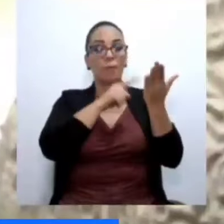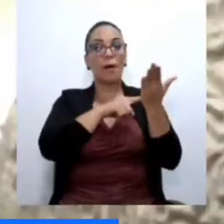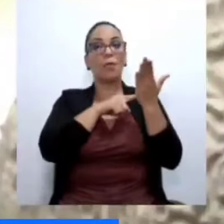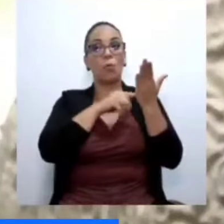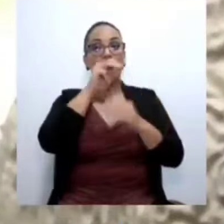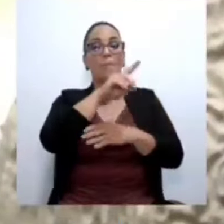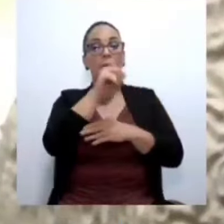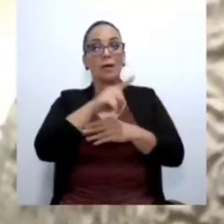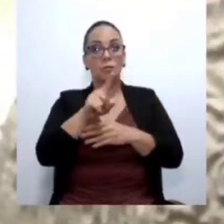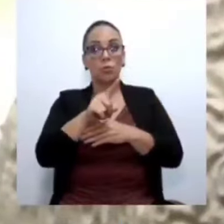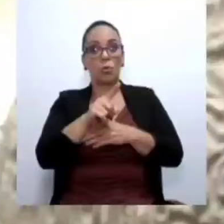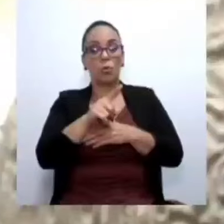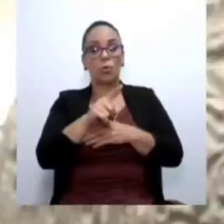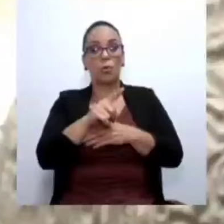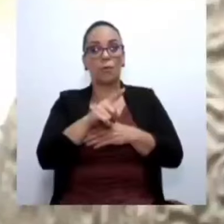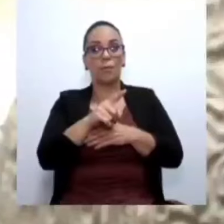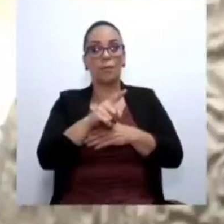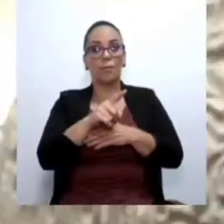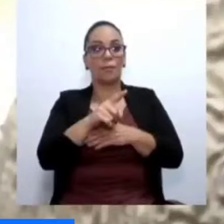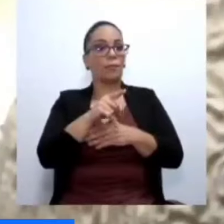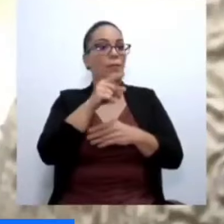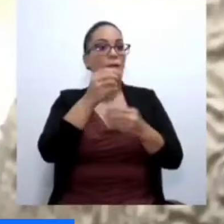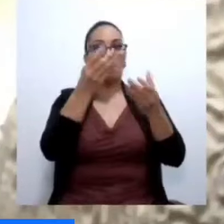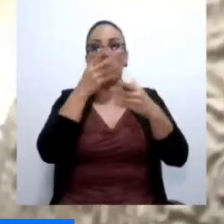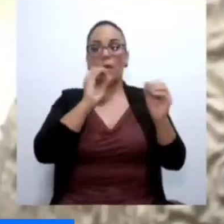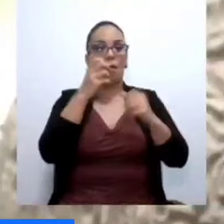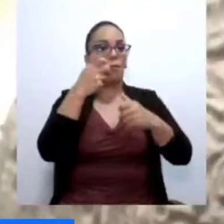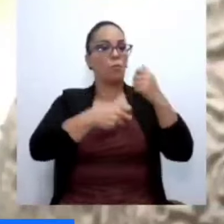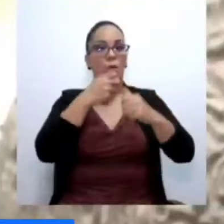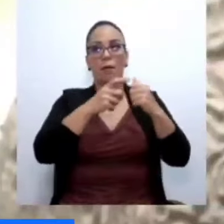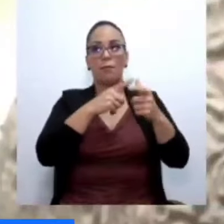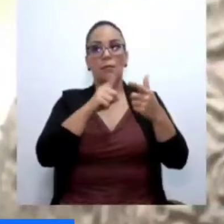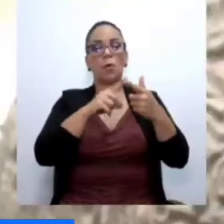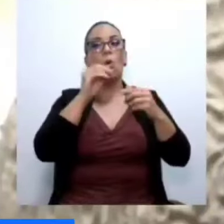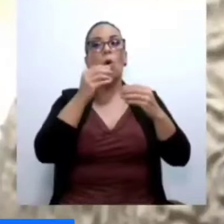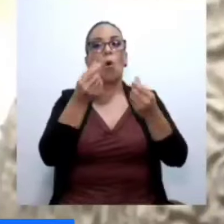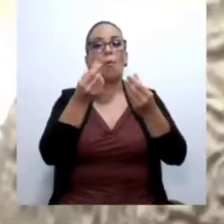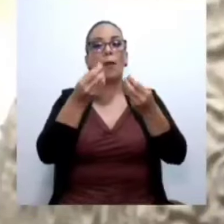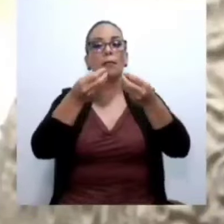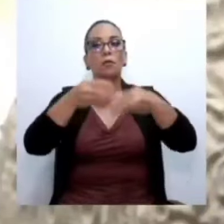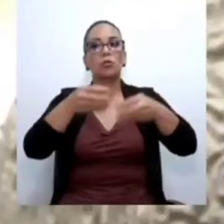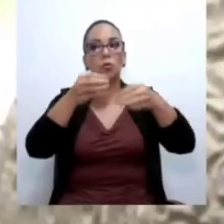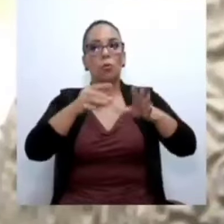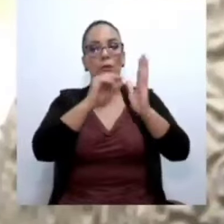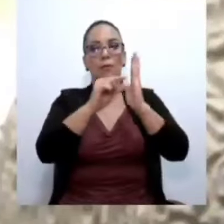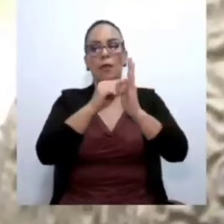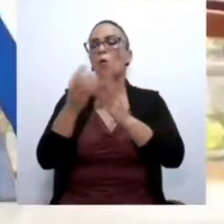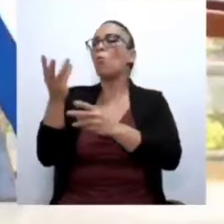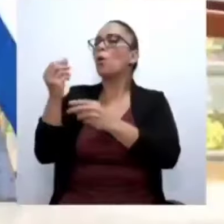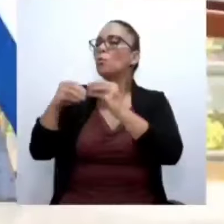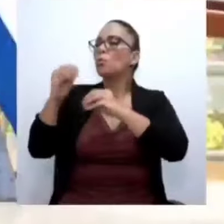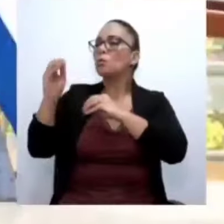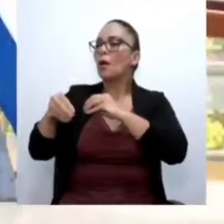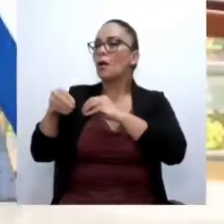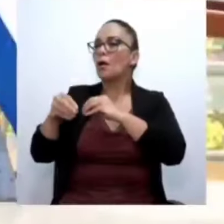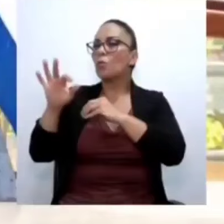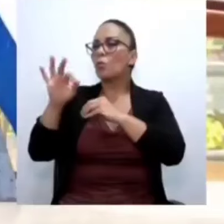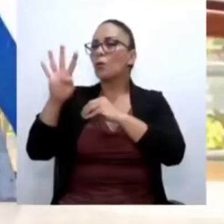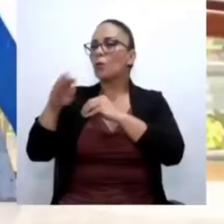no contar con problemas o tener incluso superávit en esa partida. ¿Qué porcentaje? ¿94%?